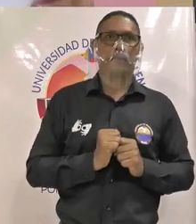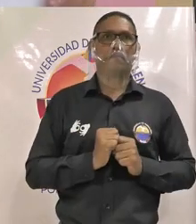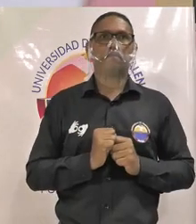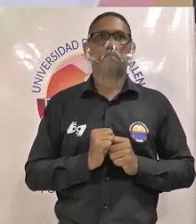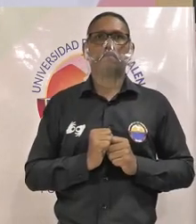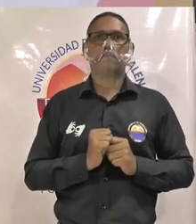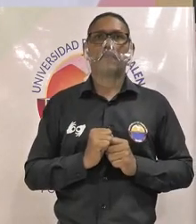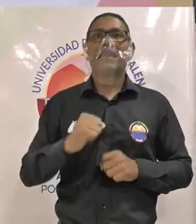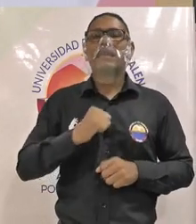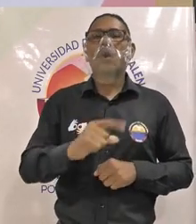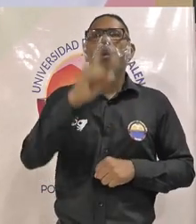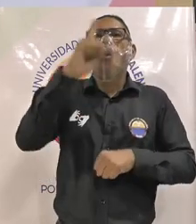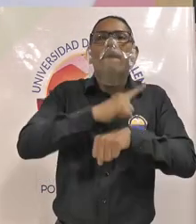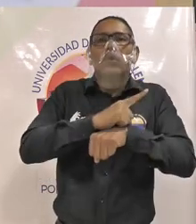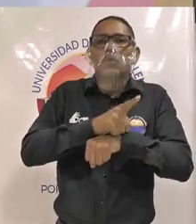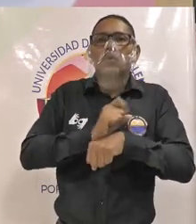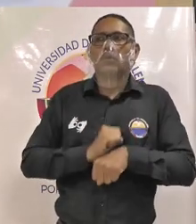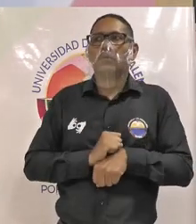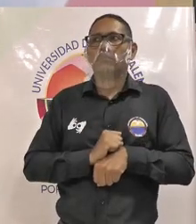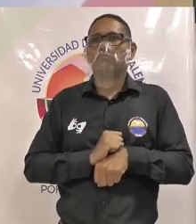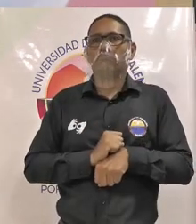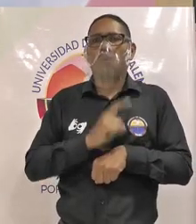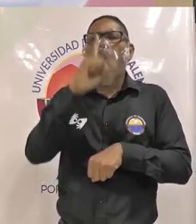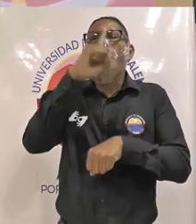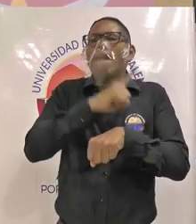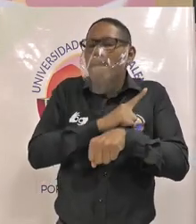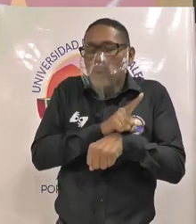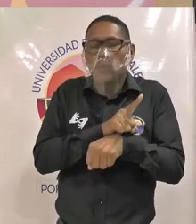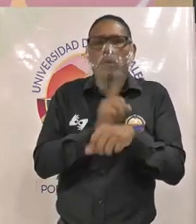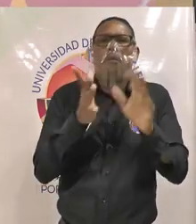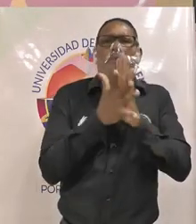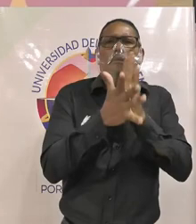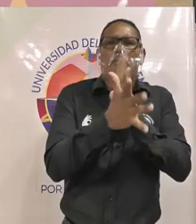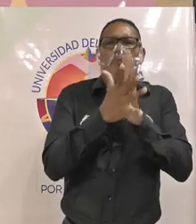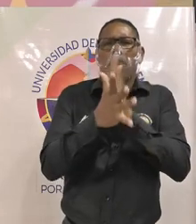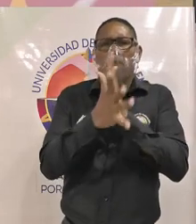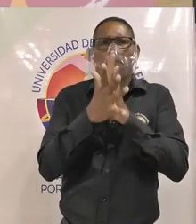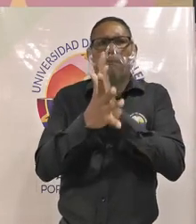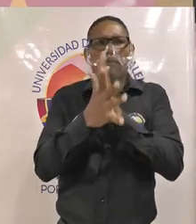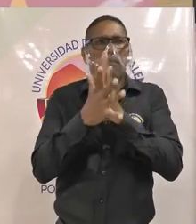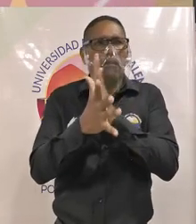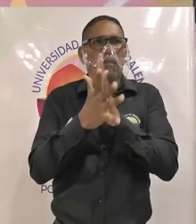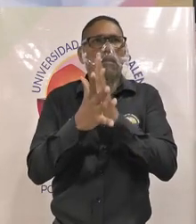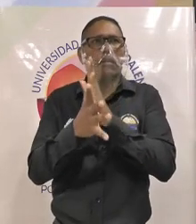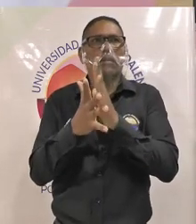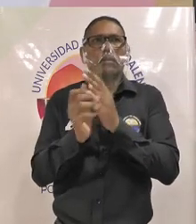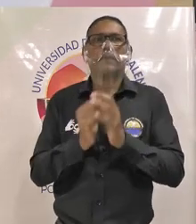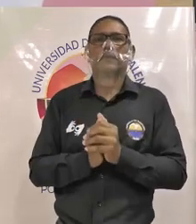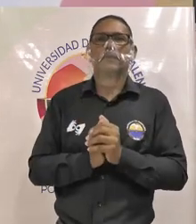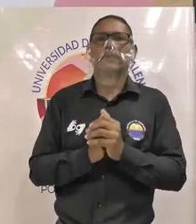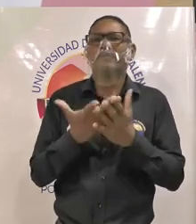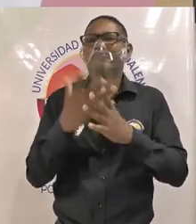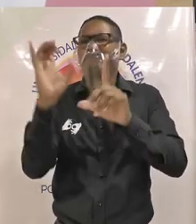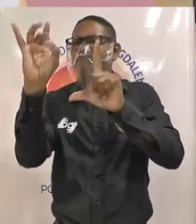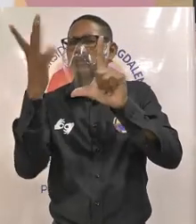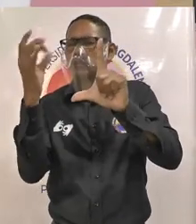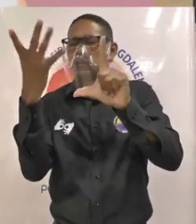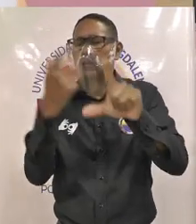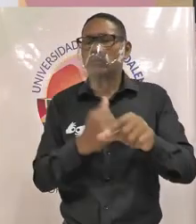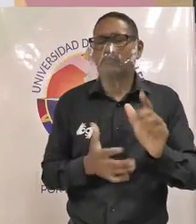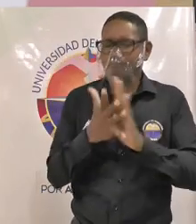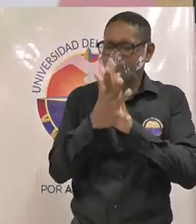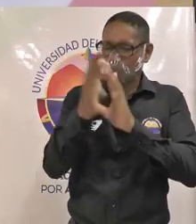un minuto para convencer al electorado que está vía virtual iniciamos